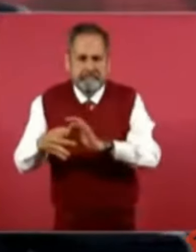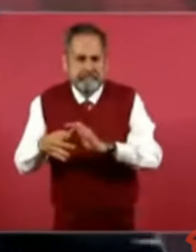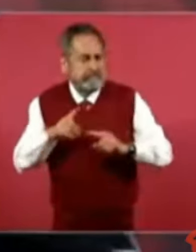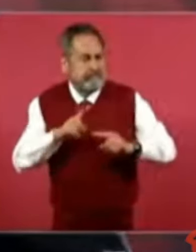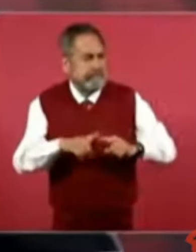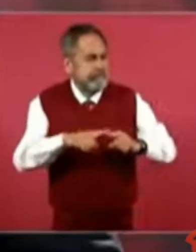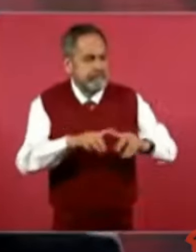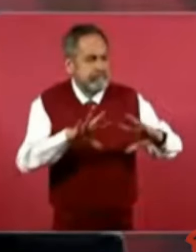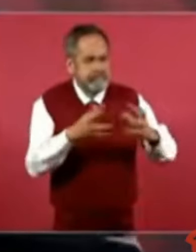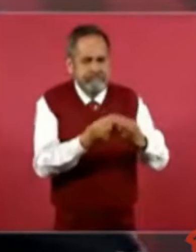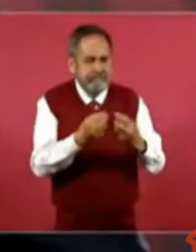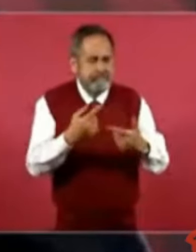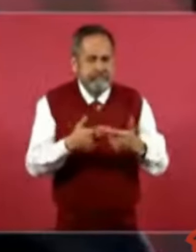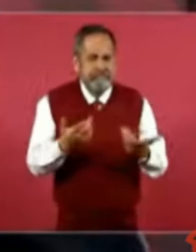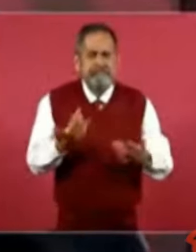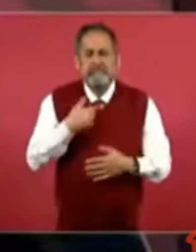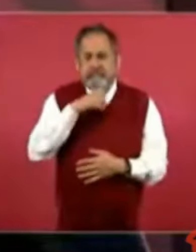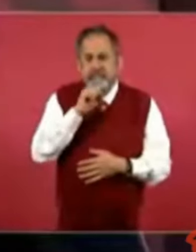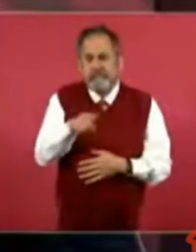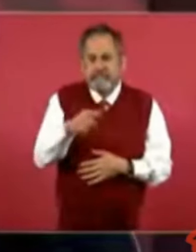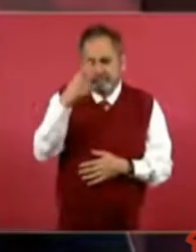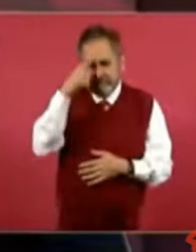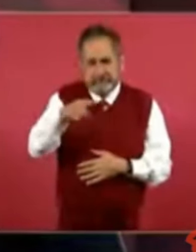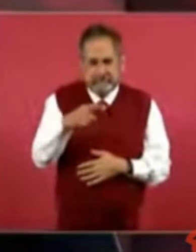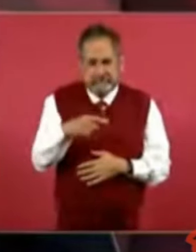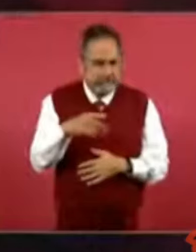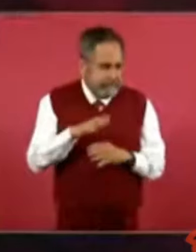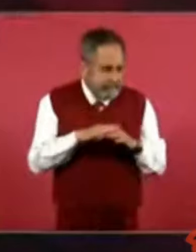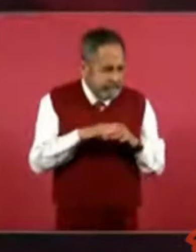para ir desmistificando.